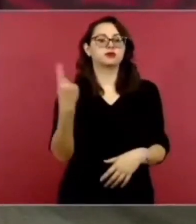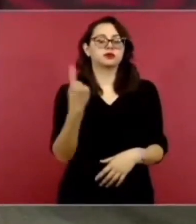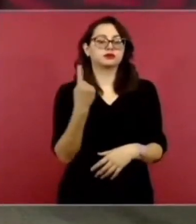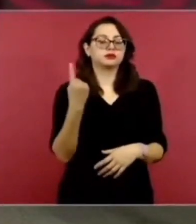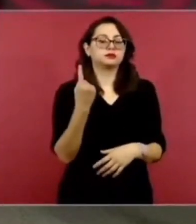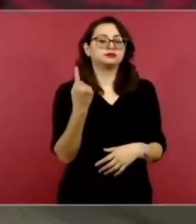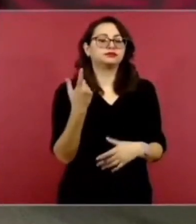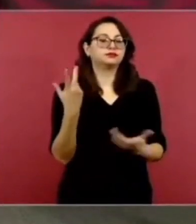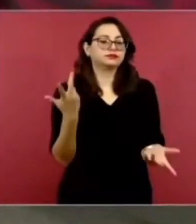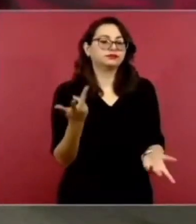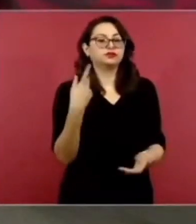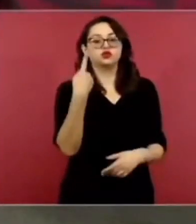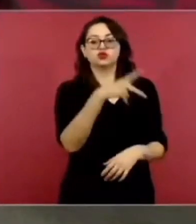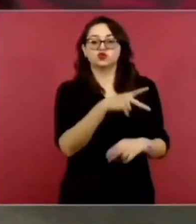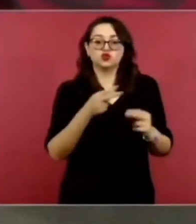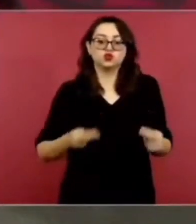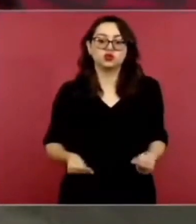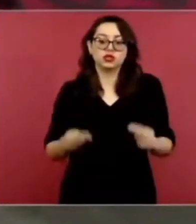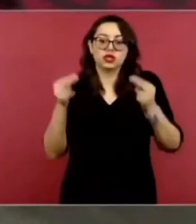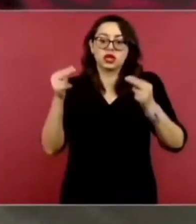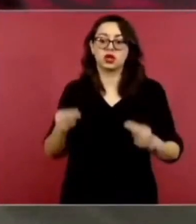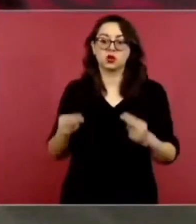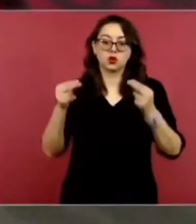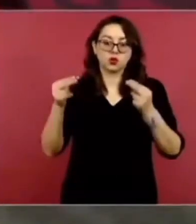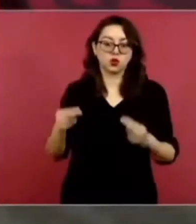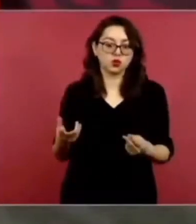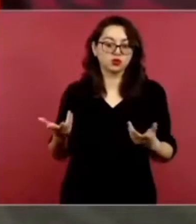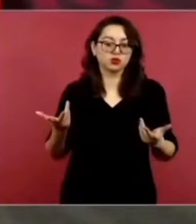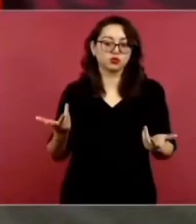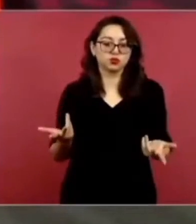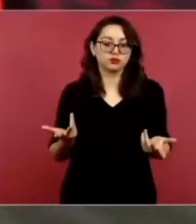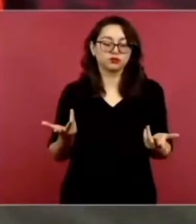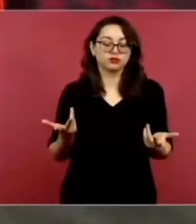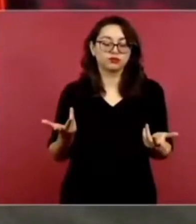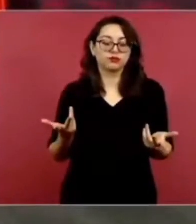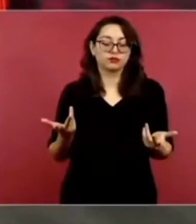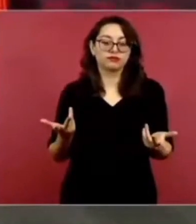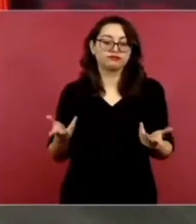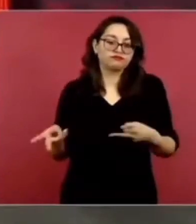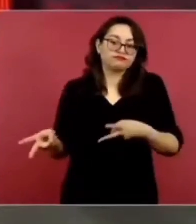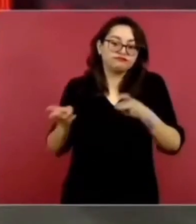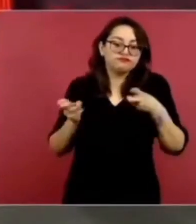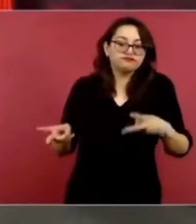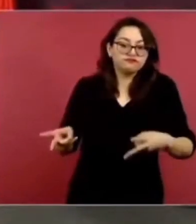estaban acostumbrados a robar.